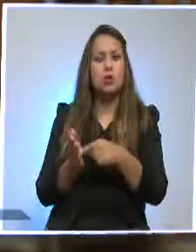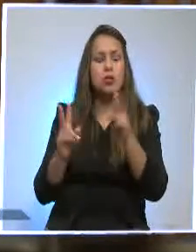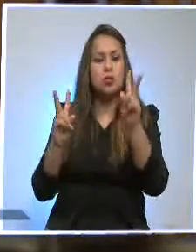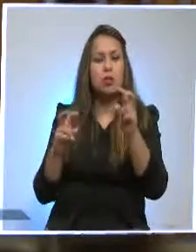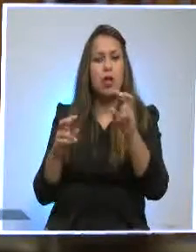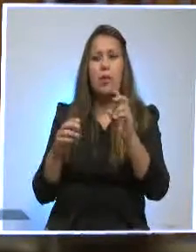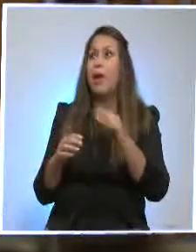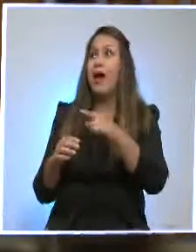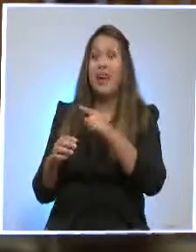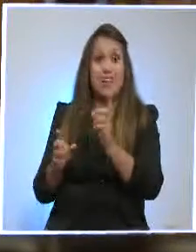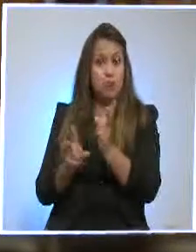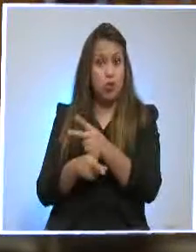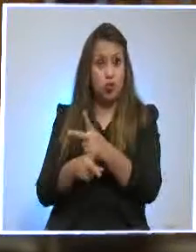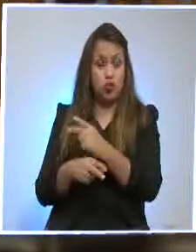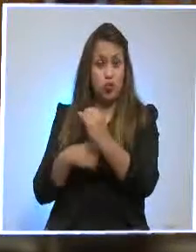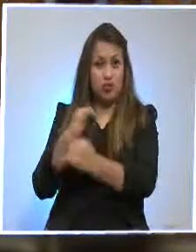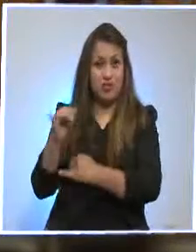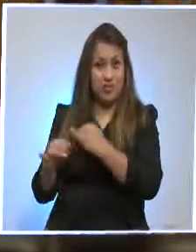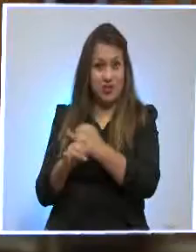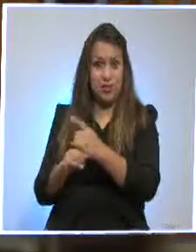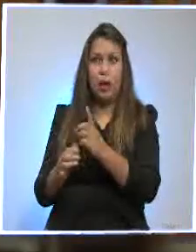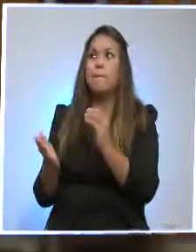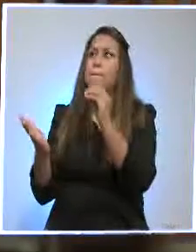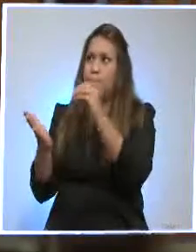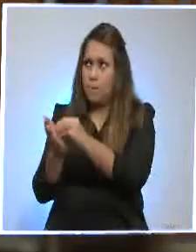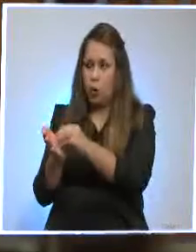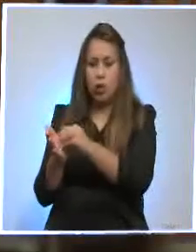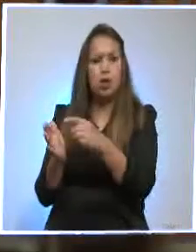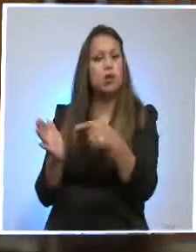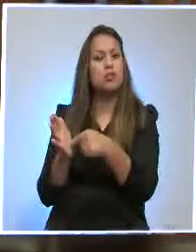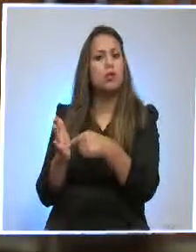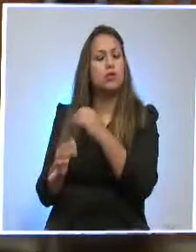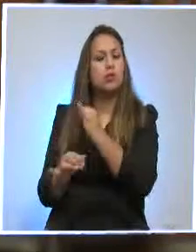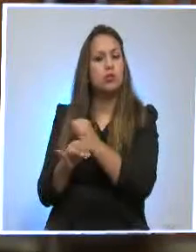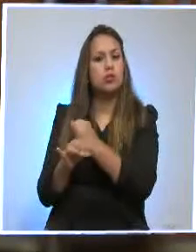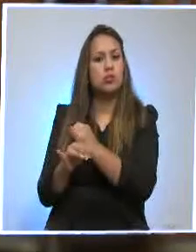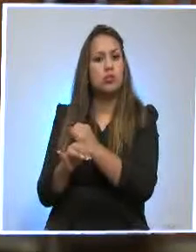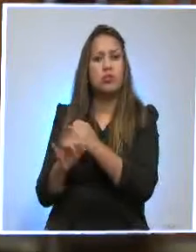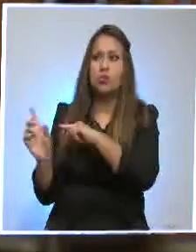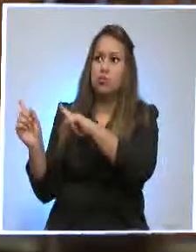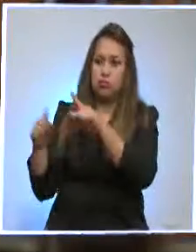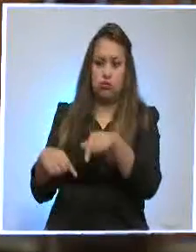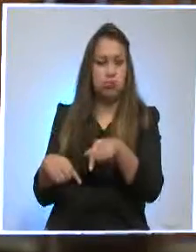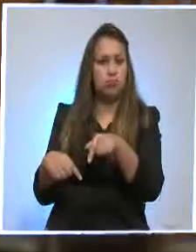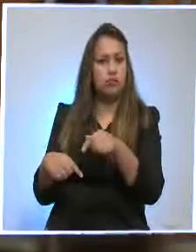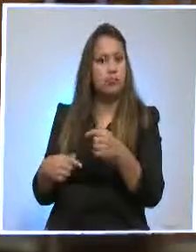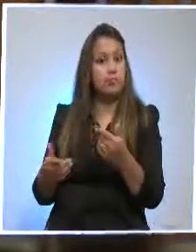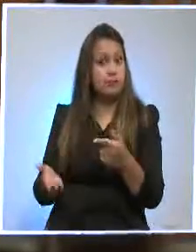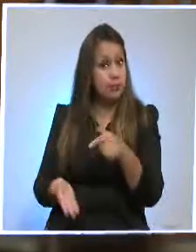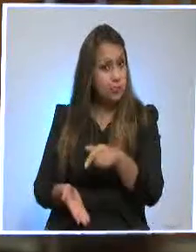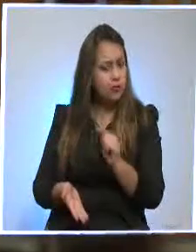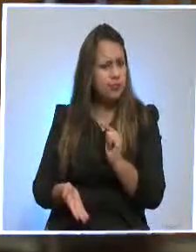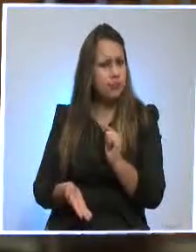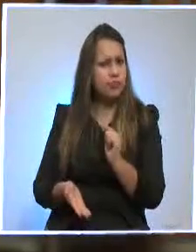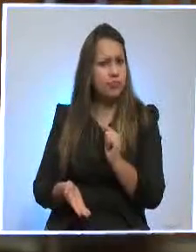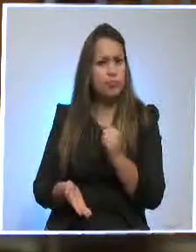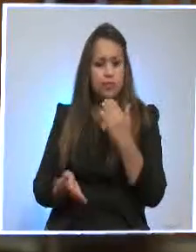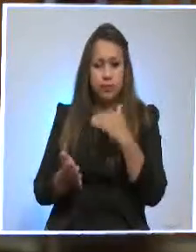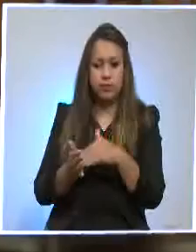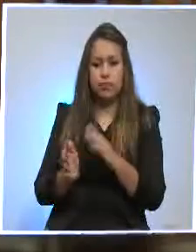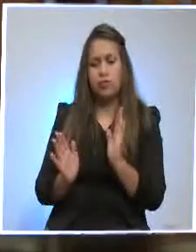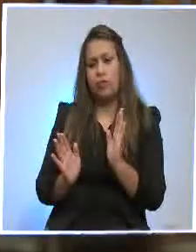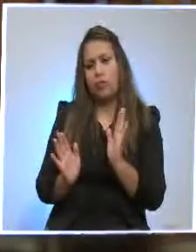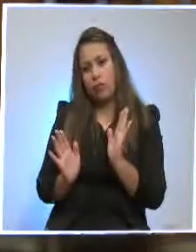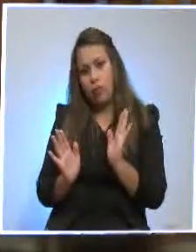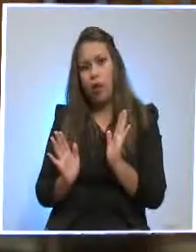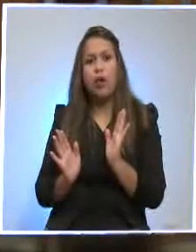proteccionista que tratan de precautelar los ingresos para el Estado para que no salgan las divisas,